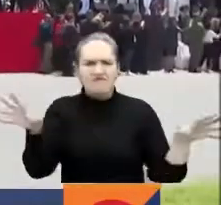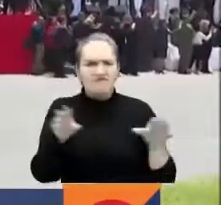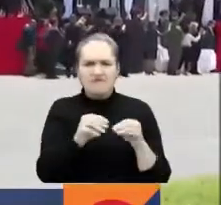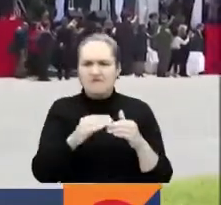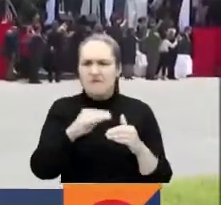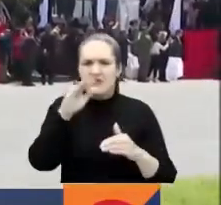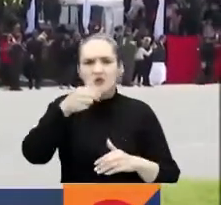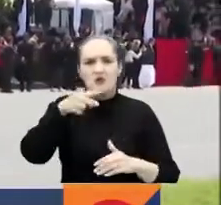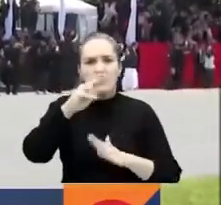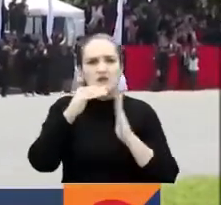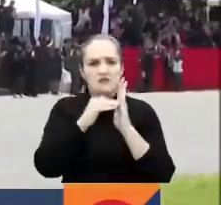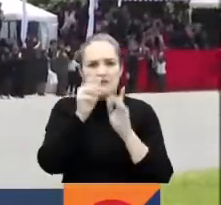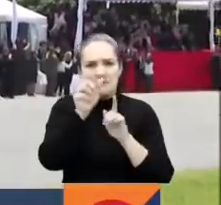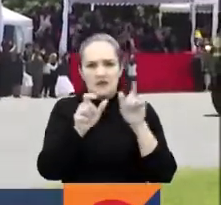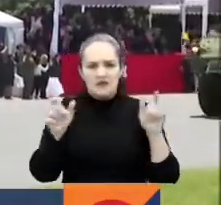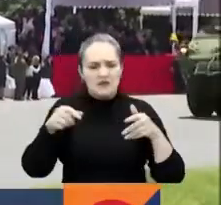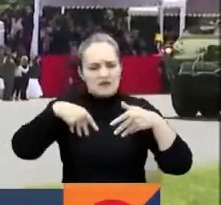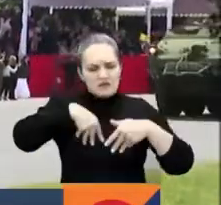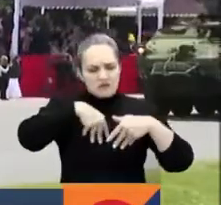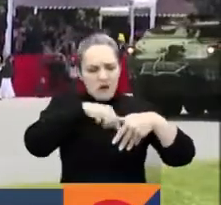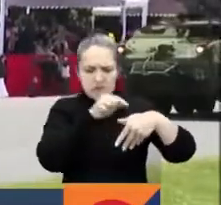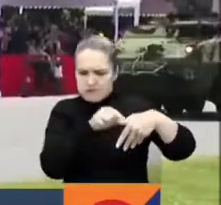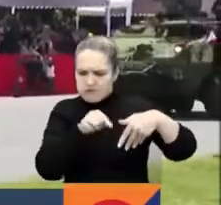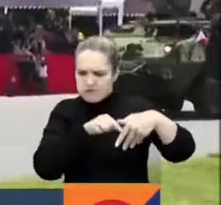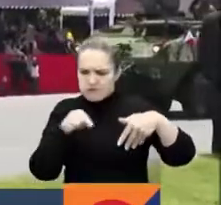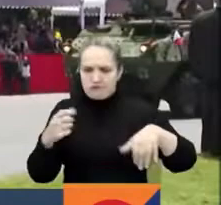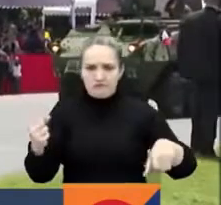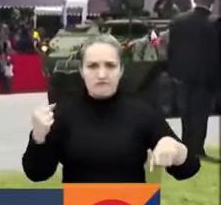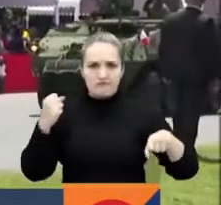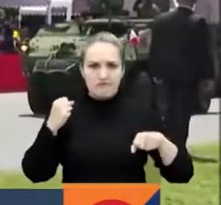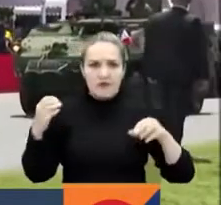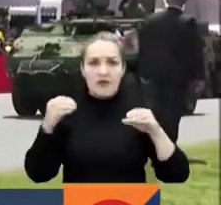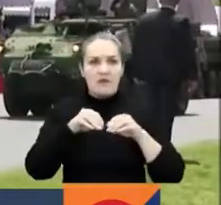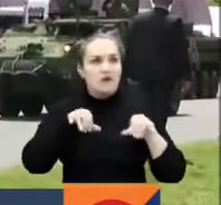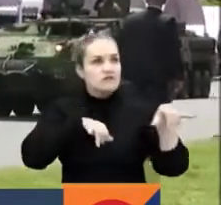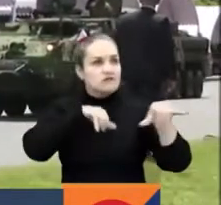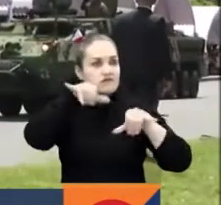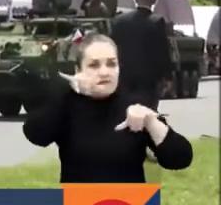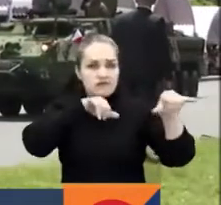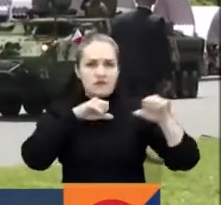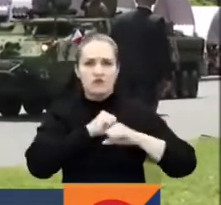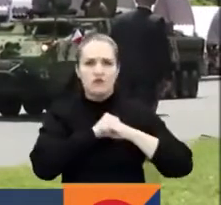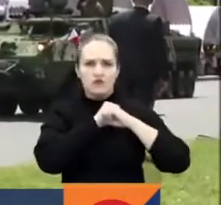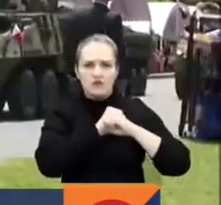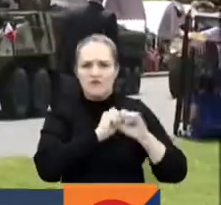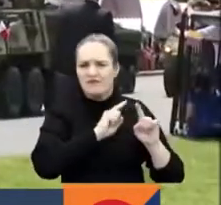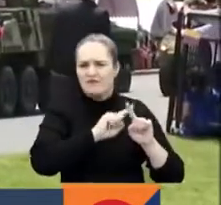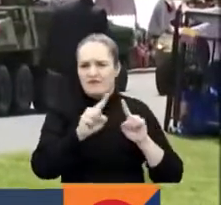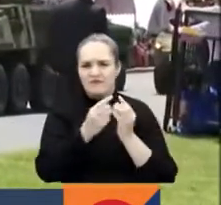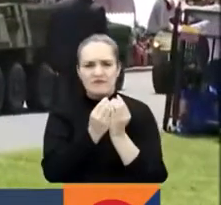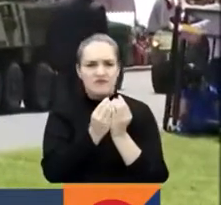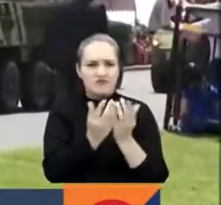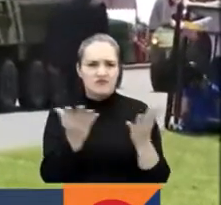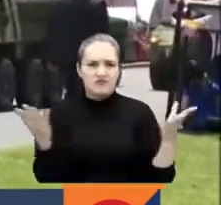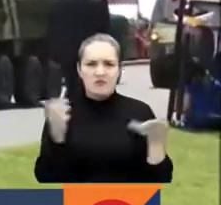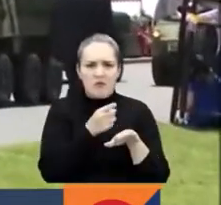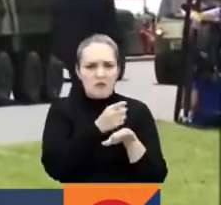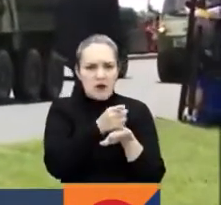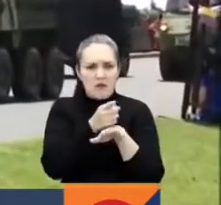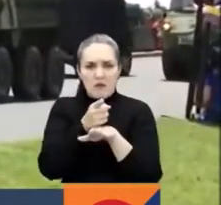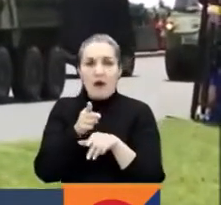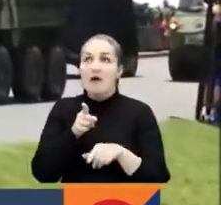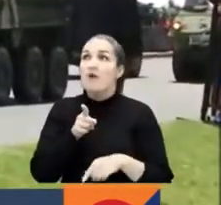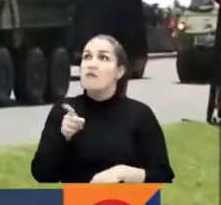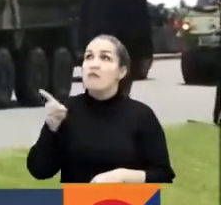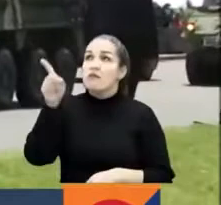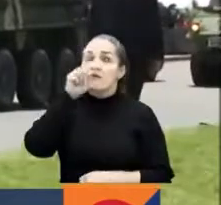Armada, la Policía y también la revista aérea de la Fuerza Armada Colombiana con 77 aeronaves